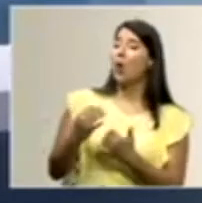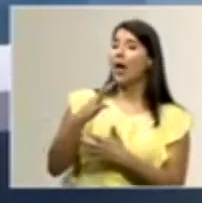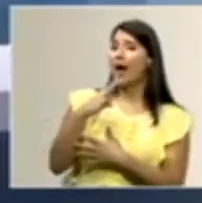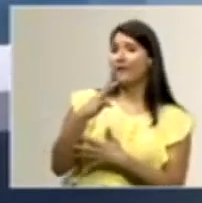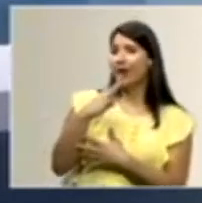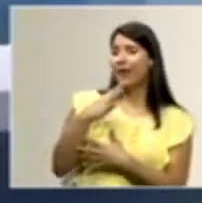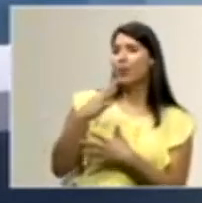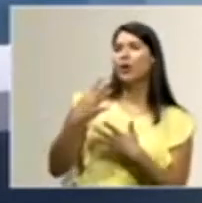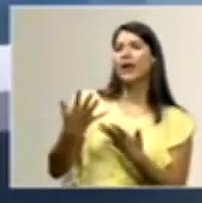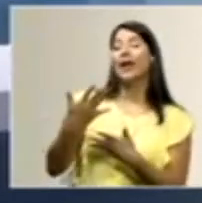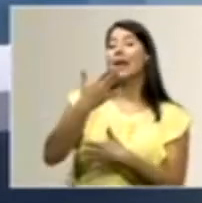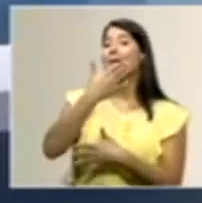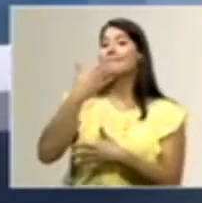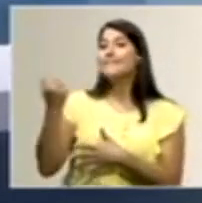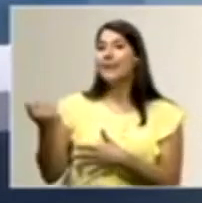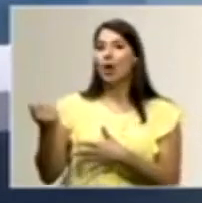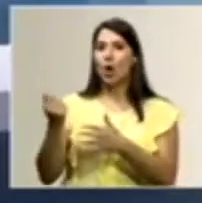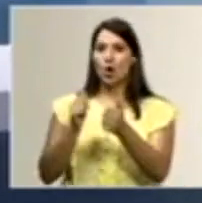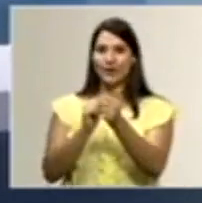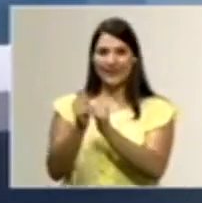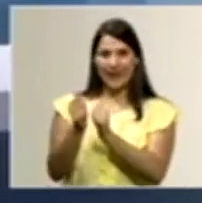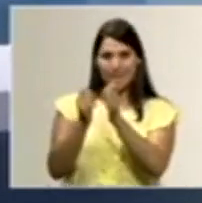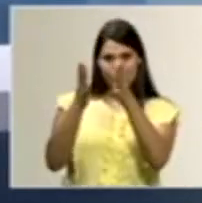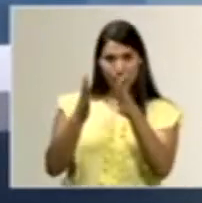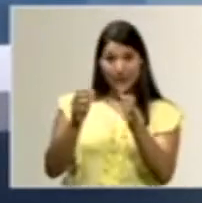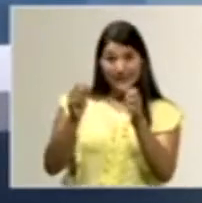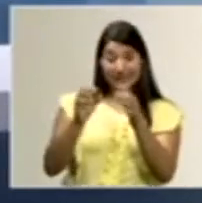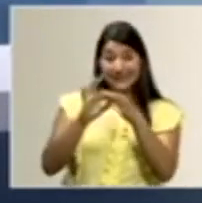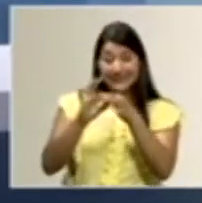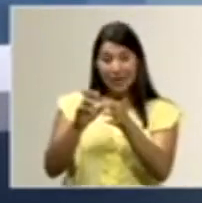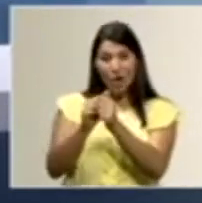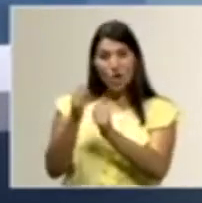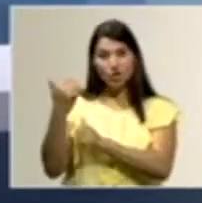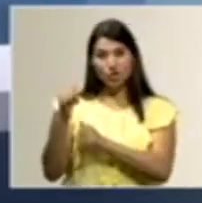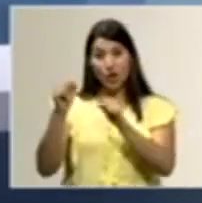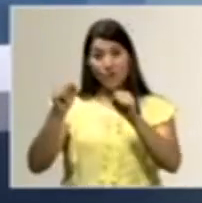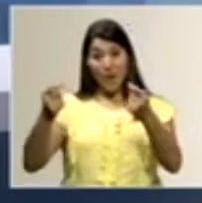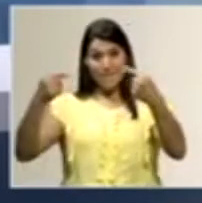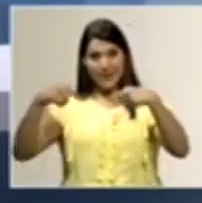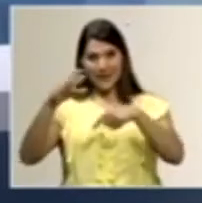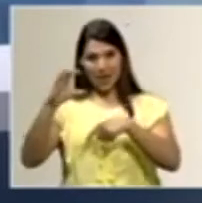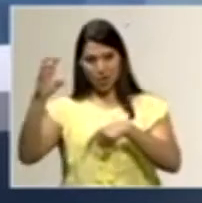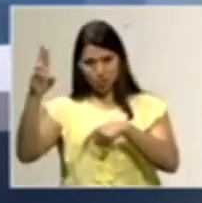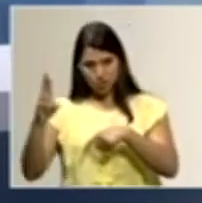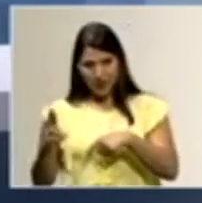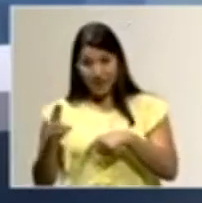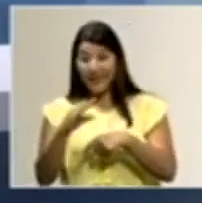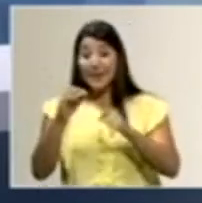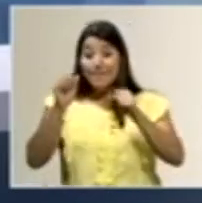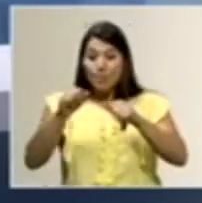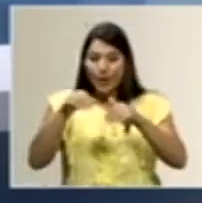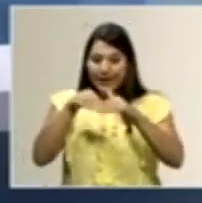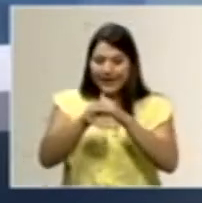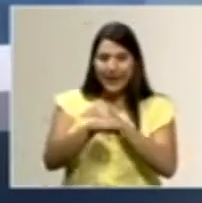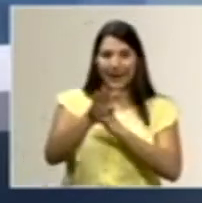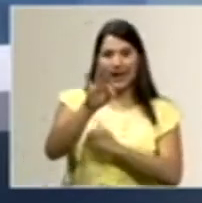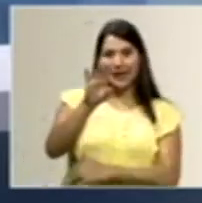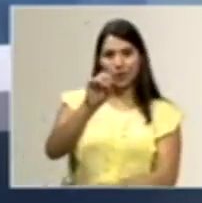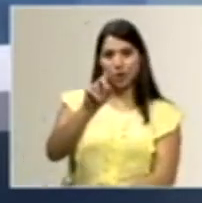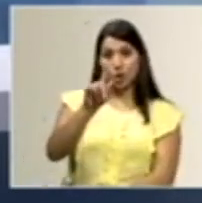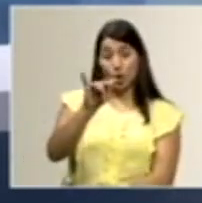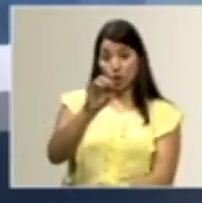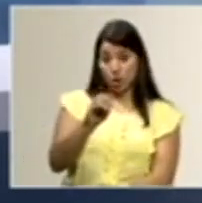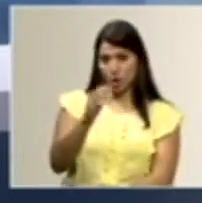de que las mejores estrellas podrían estar en nuestro país y de ese camino rumbo a Tokio, sabemos que Brisa podría